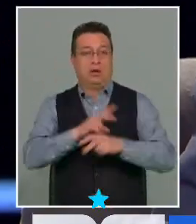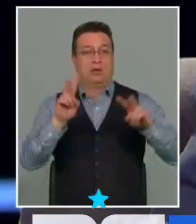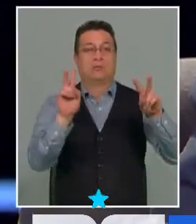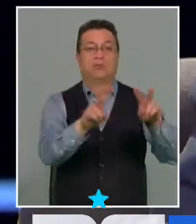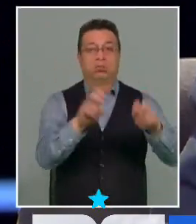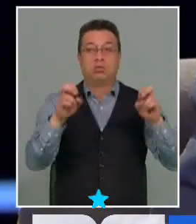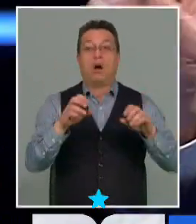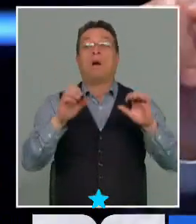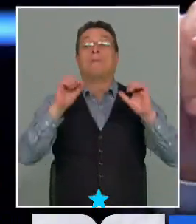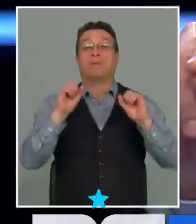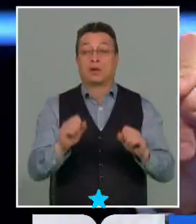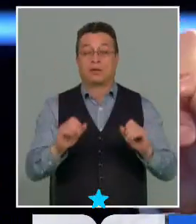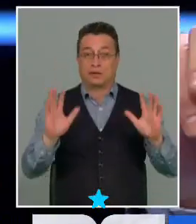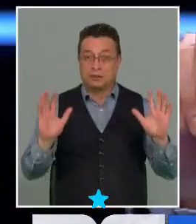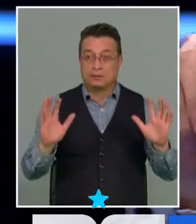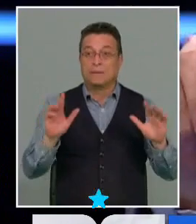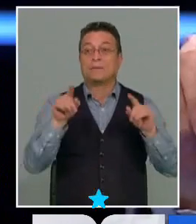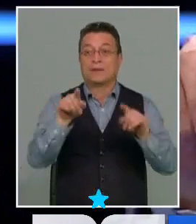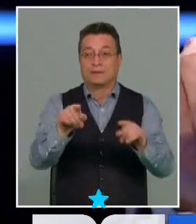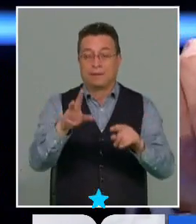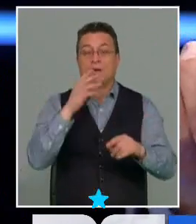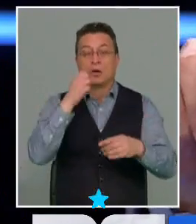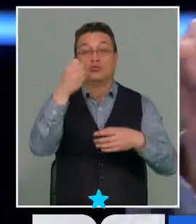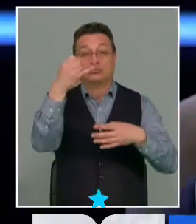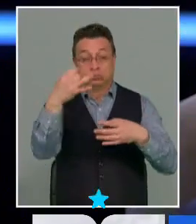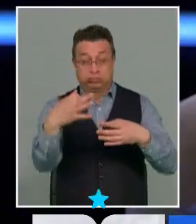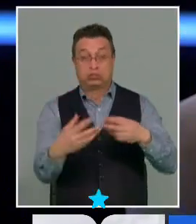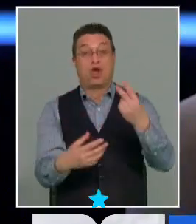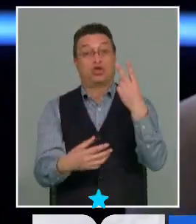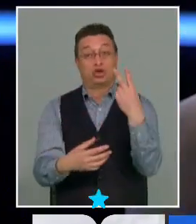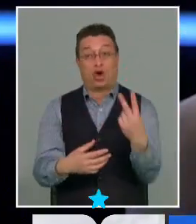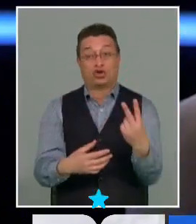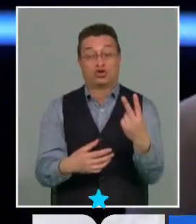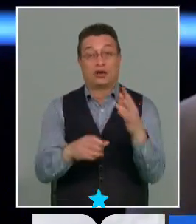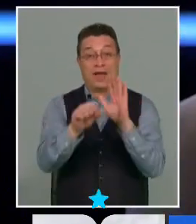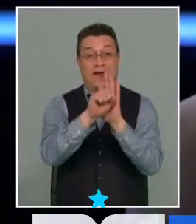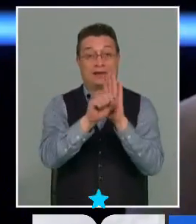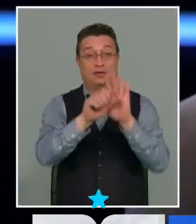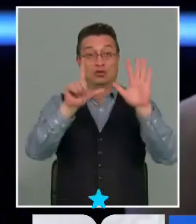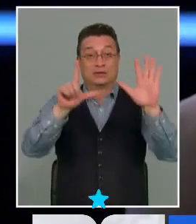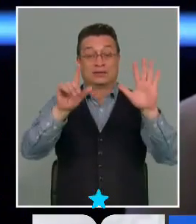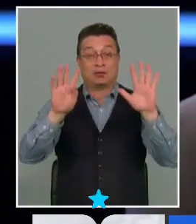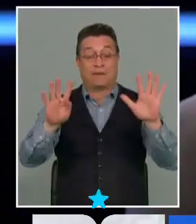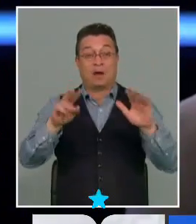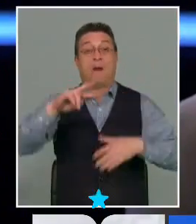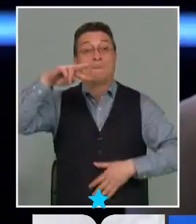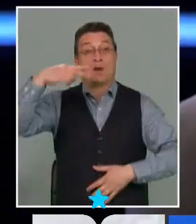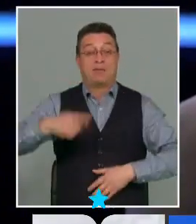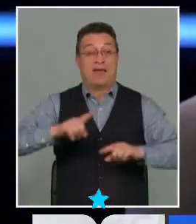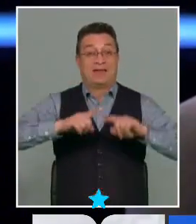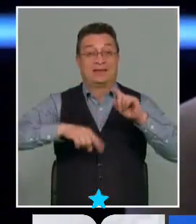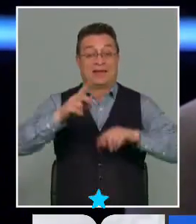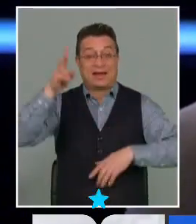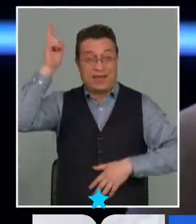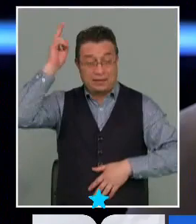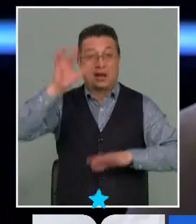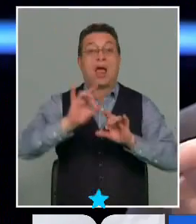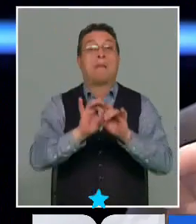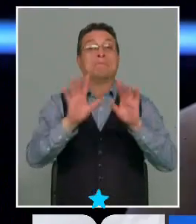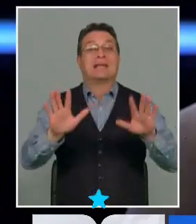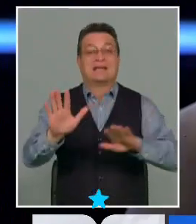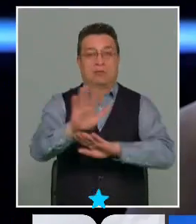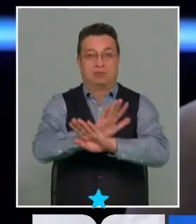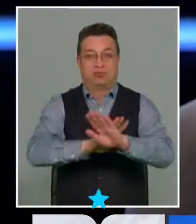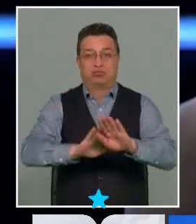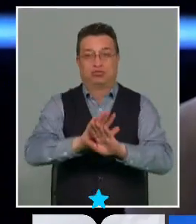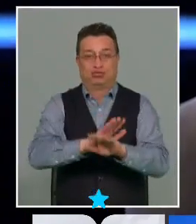Podrían demandar... Hagamos paréntesis ahí. En el numeral 2 del artículo 79, la propiedad de las tierras indígenas goza de especial protección y aquí